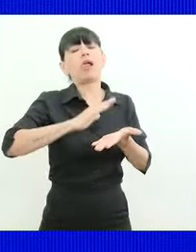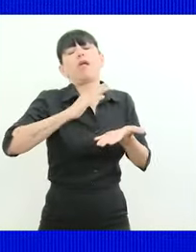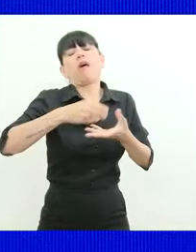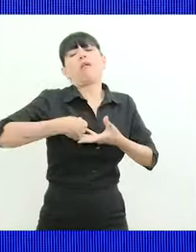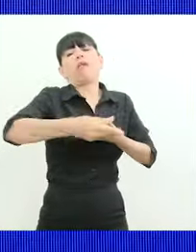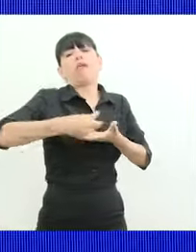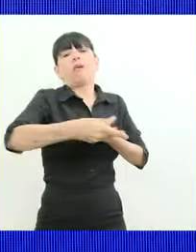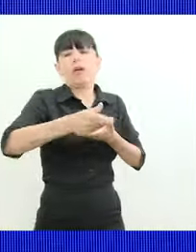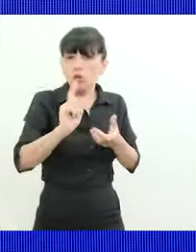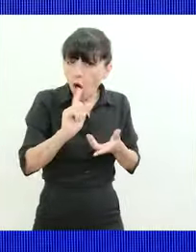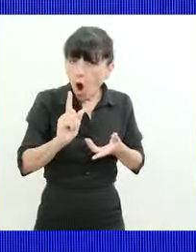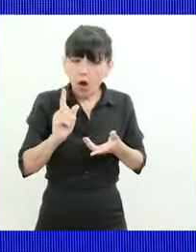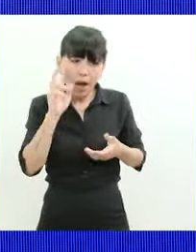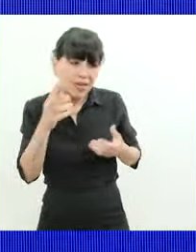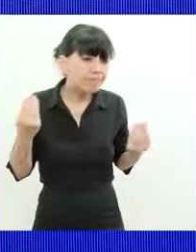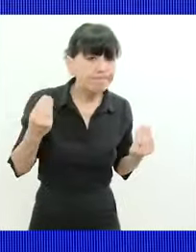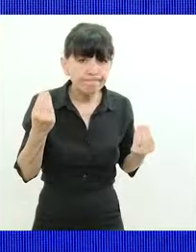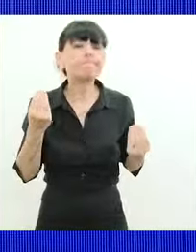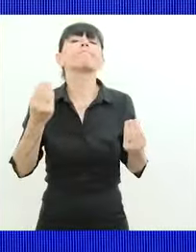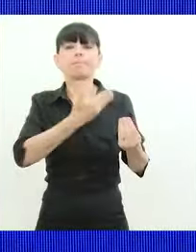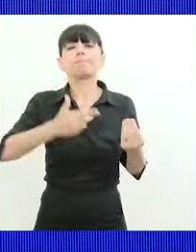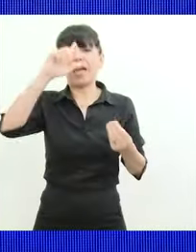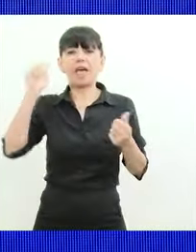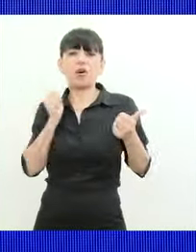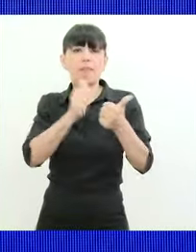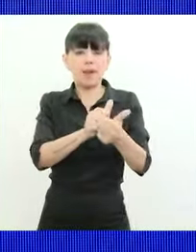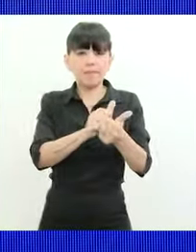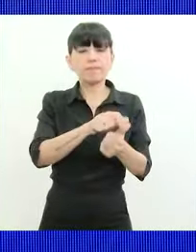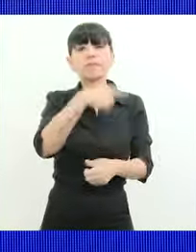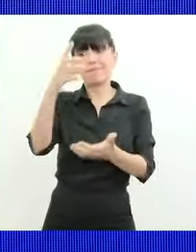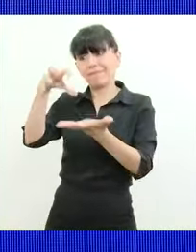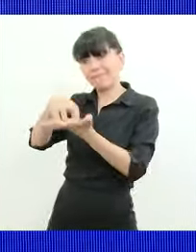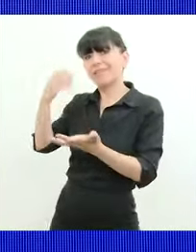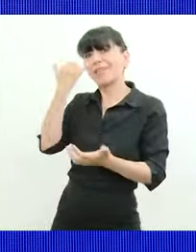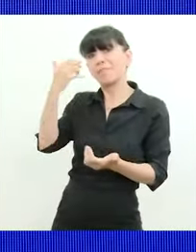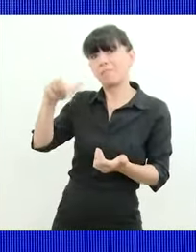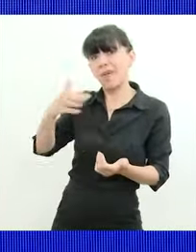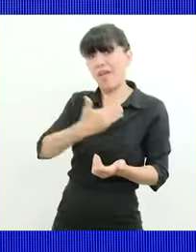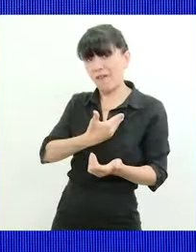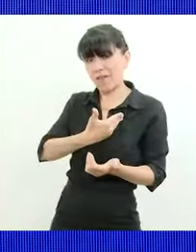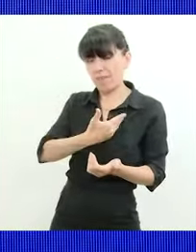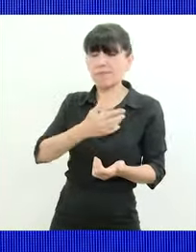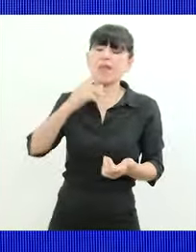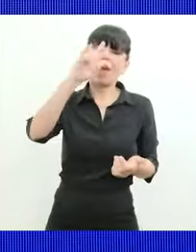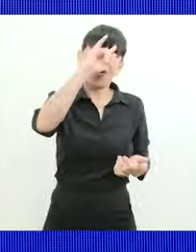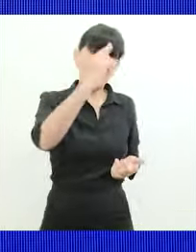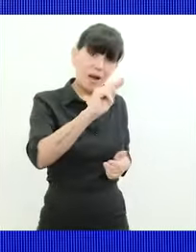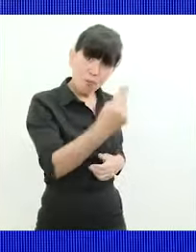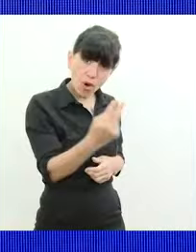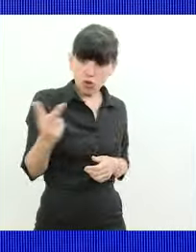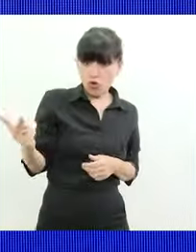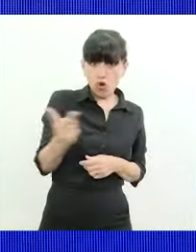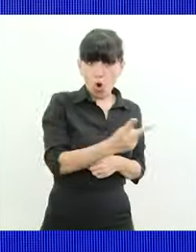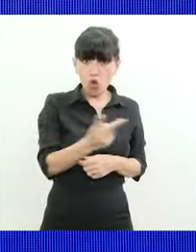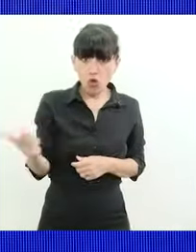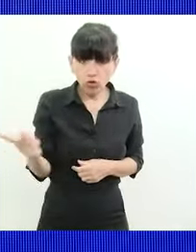pero tiene que estar presente YPF Vaca Muerta son parte del cambio